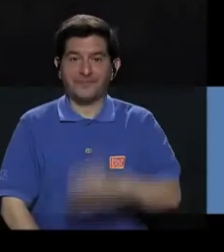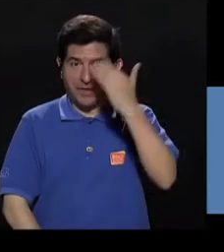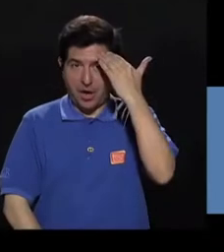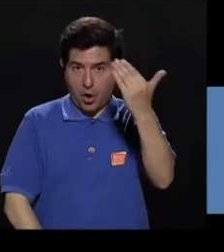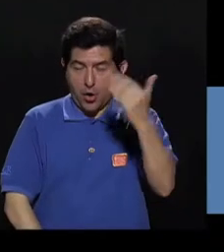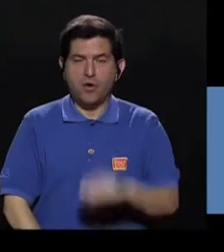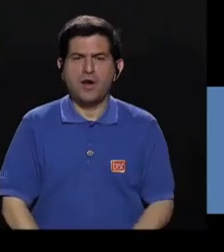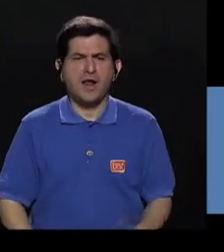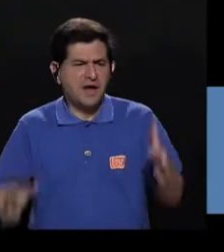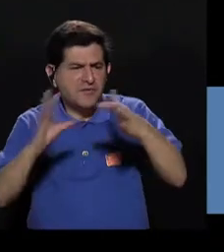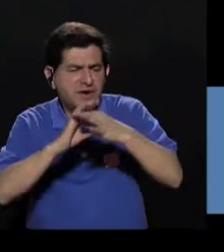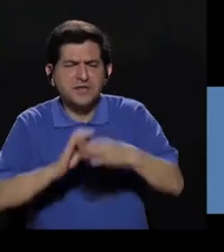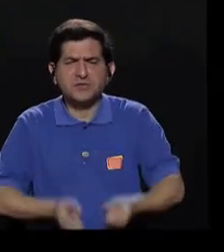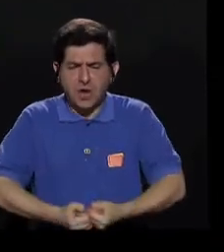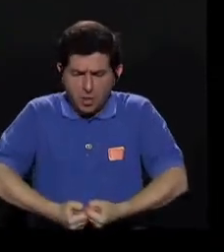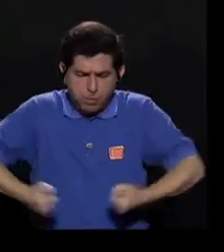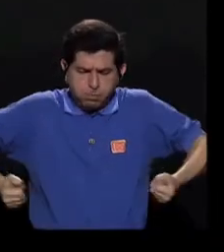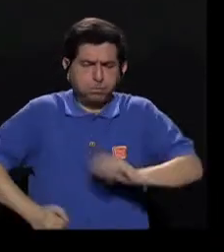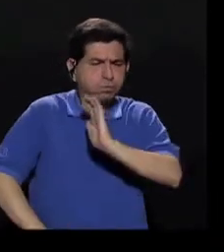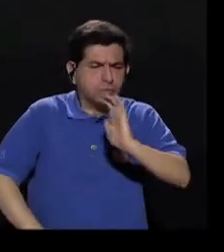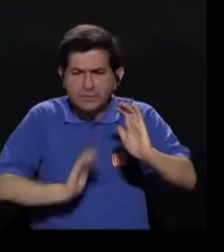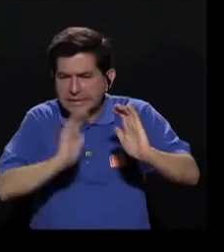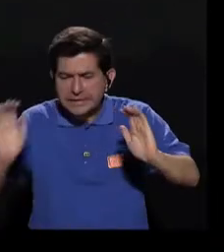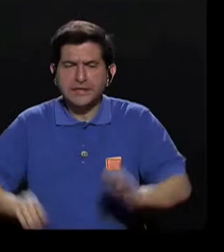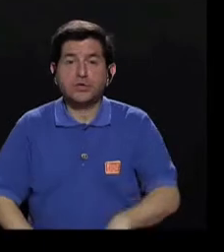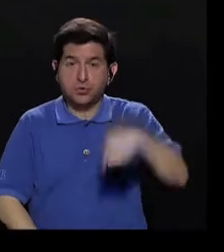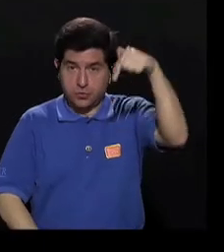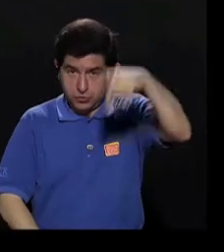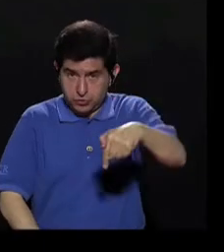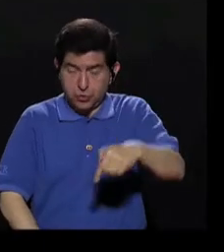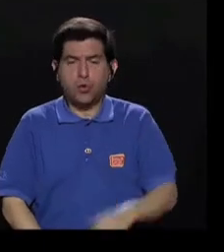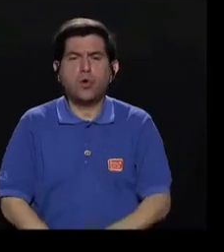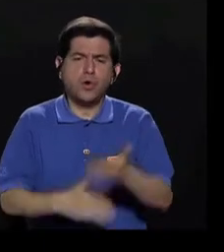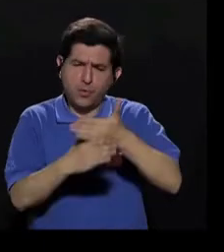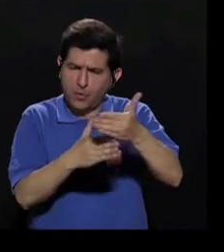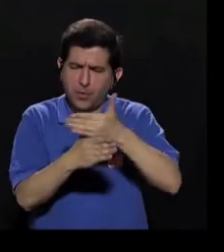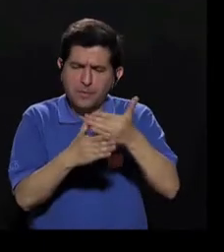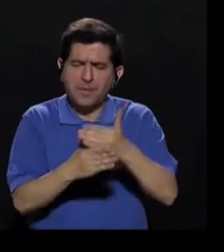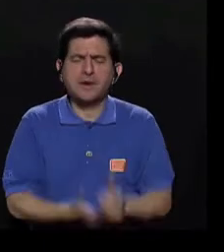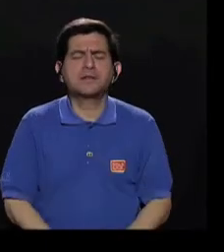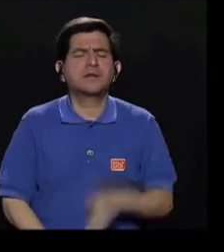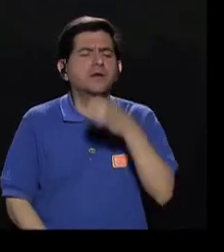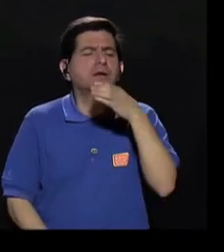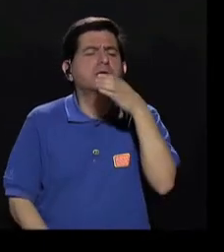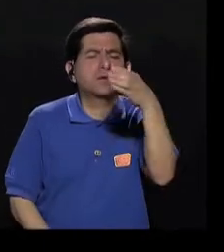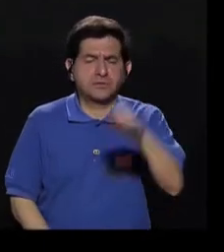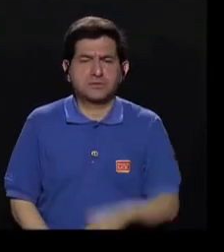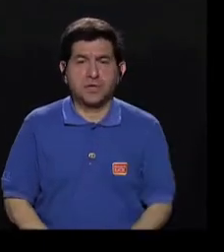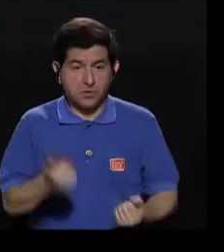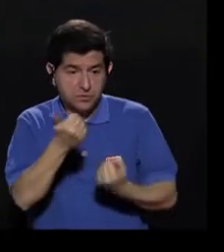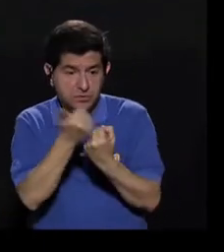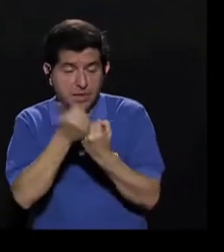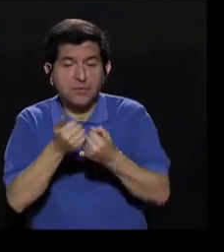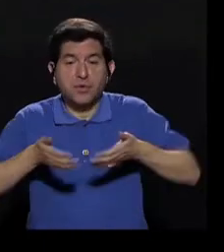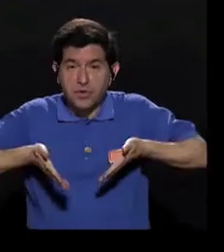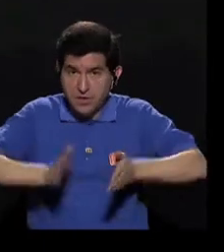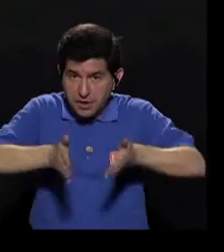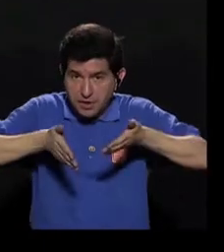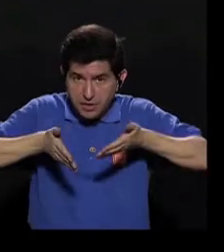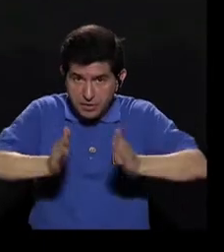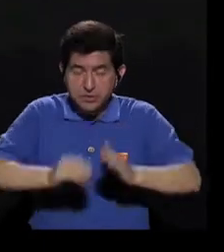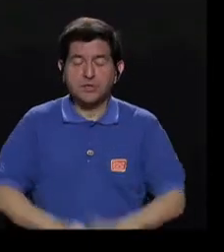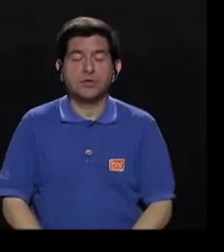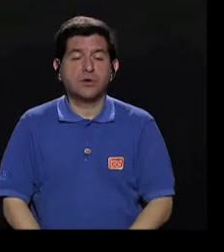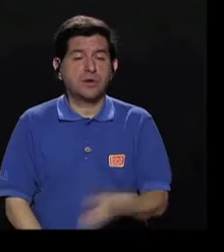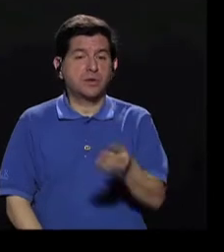Hola, con respecto a la obesidad infantil, el día de hoy tenemos para usted algunos consejos para que pueda apoyar a su hijo